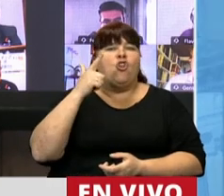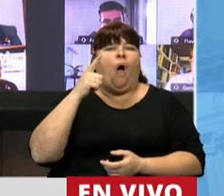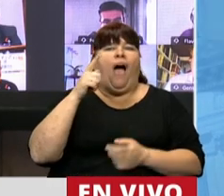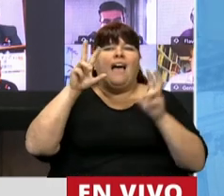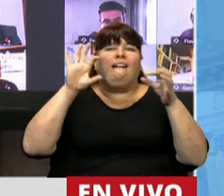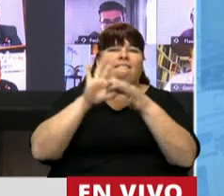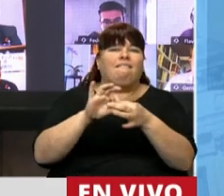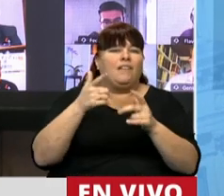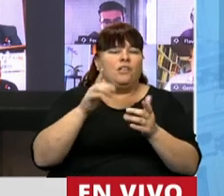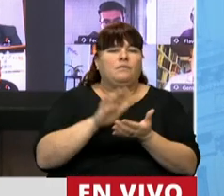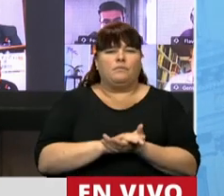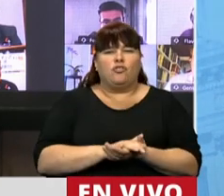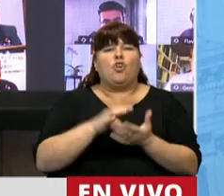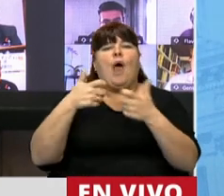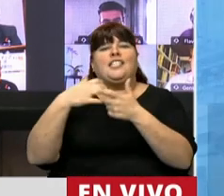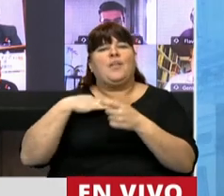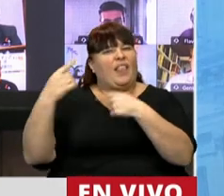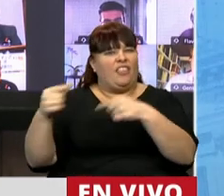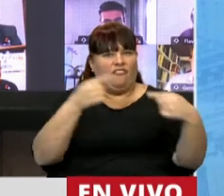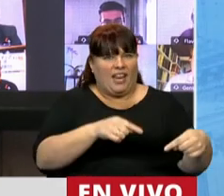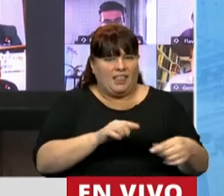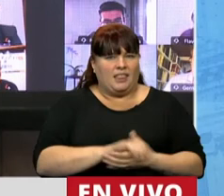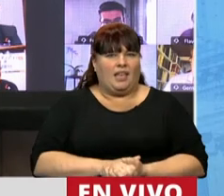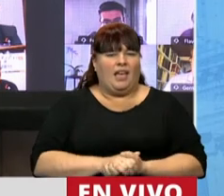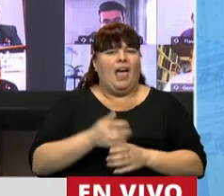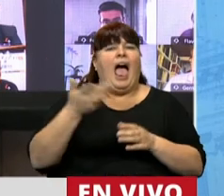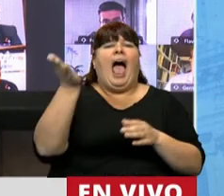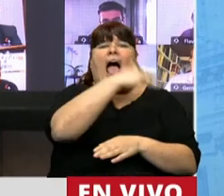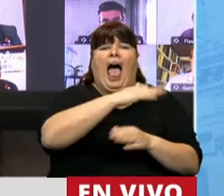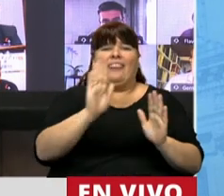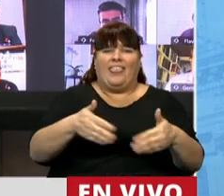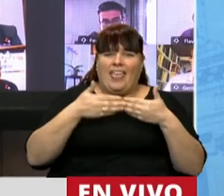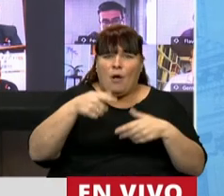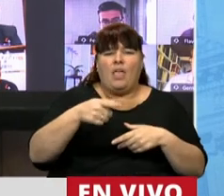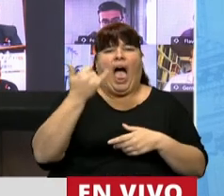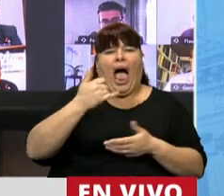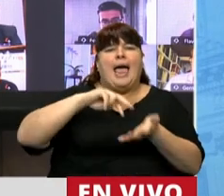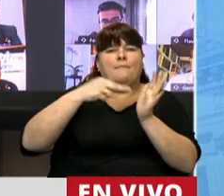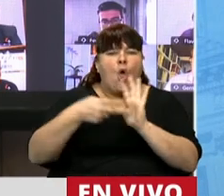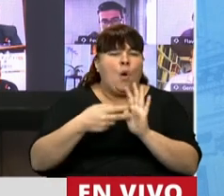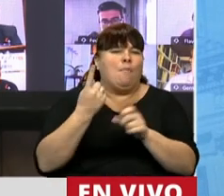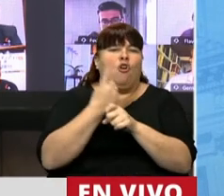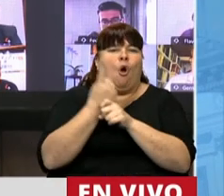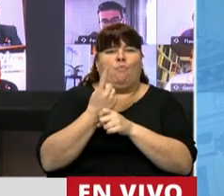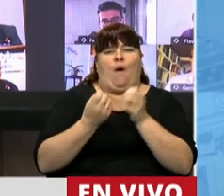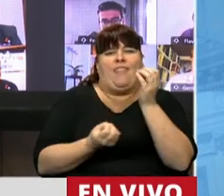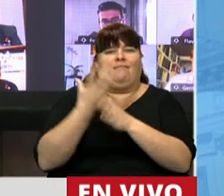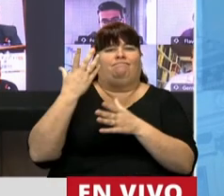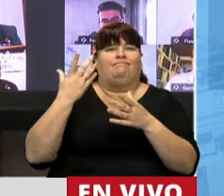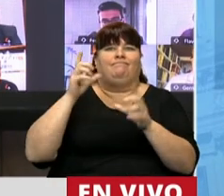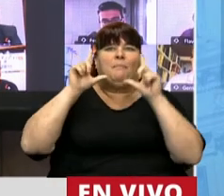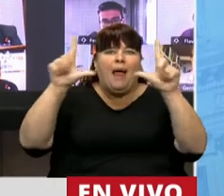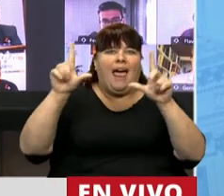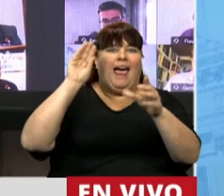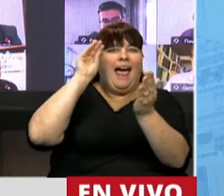específica, se encuentran dentro de las asociaciones civiles, ya desde antes de la pandemia muchas de ellas tenían dificultades para funcionar como una persona